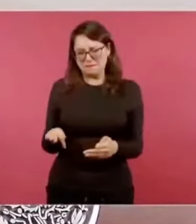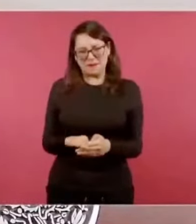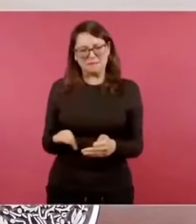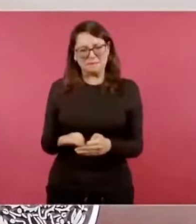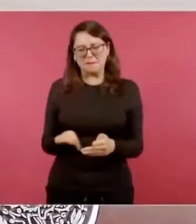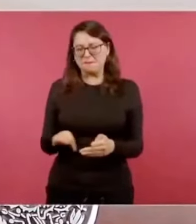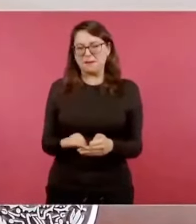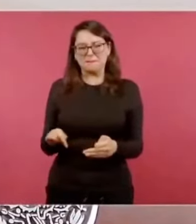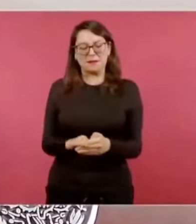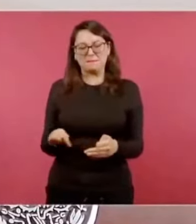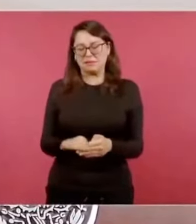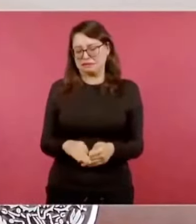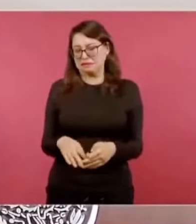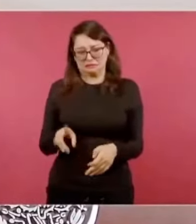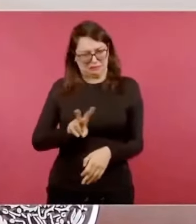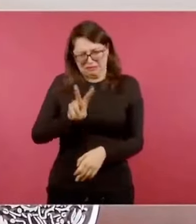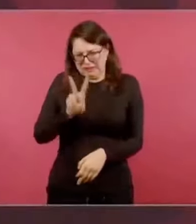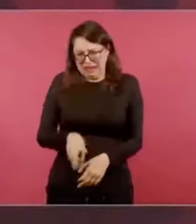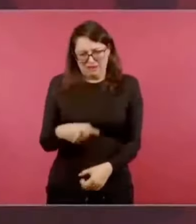tóxico.